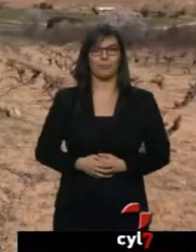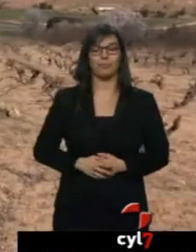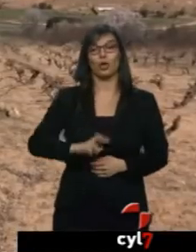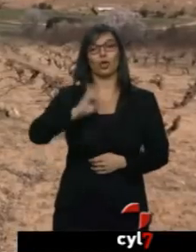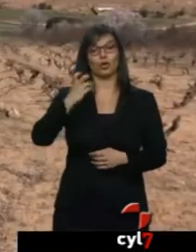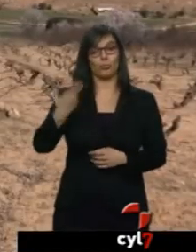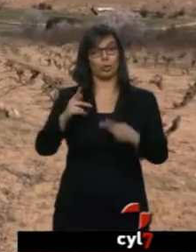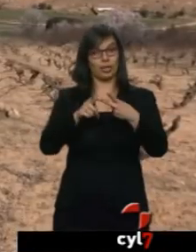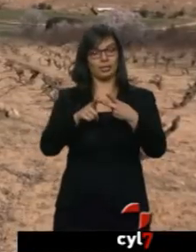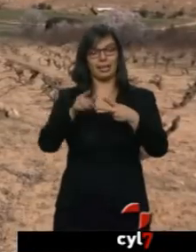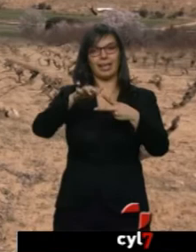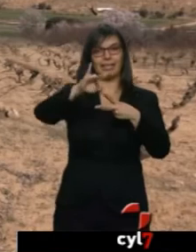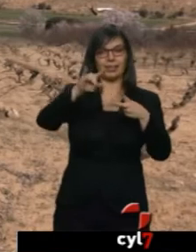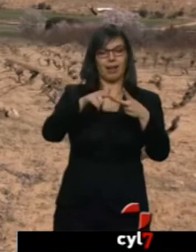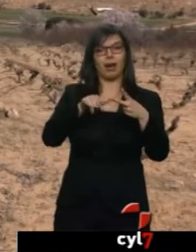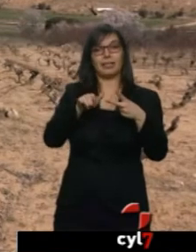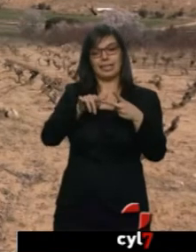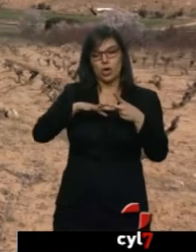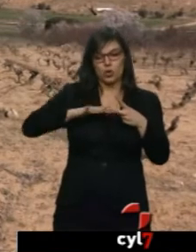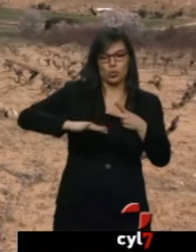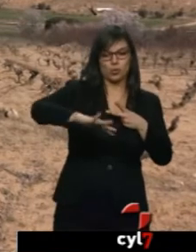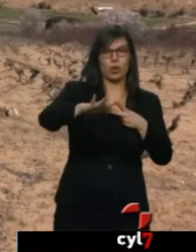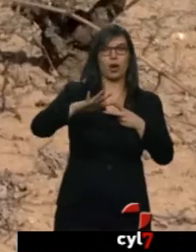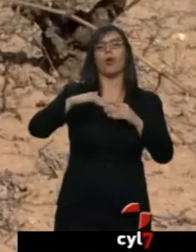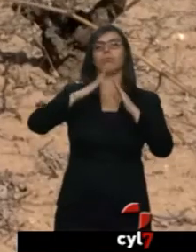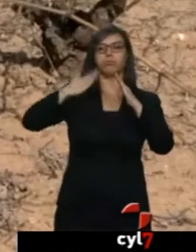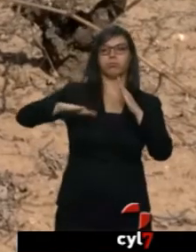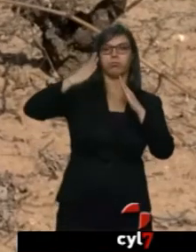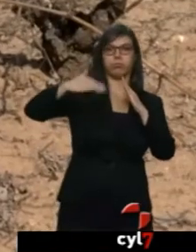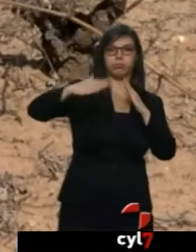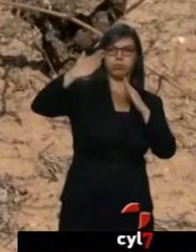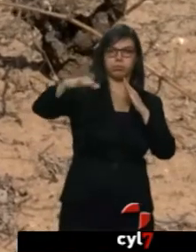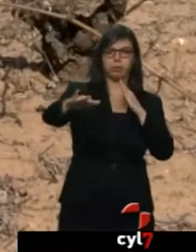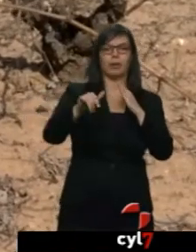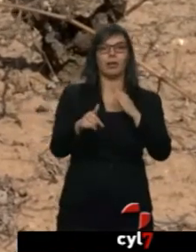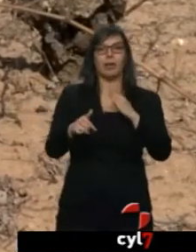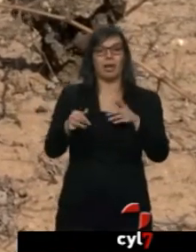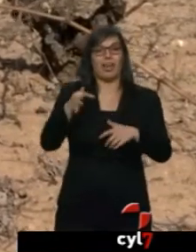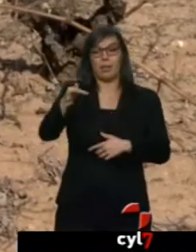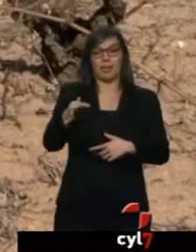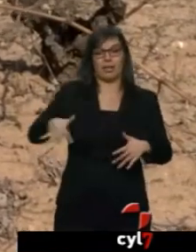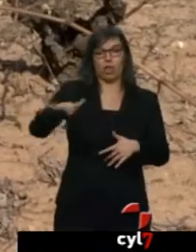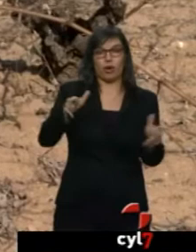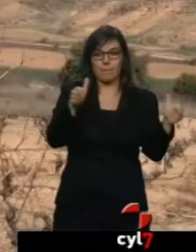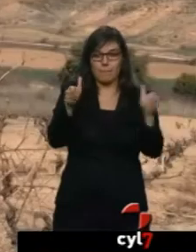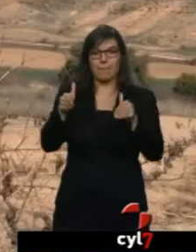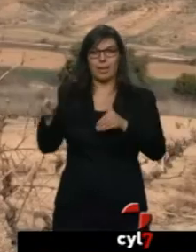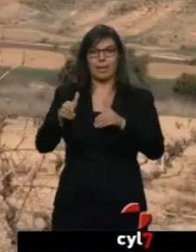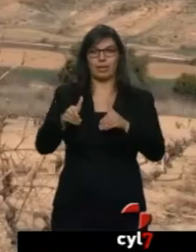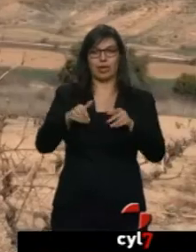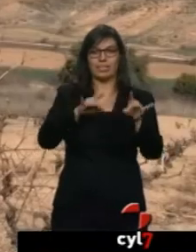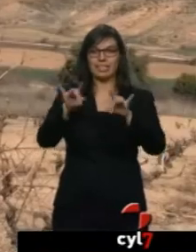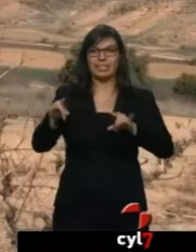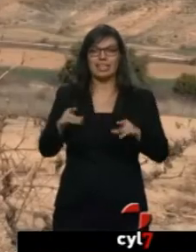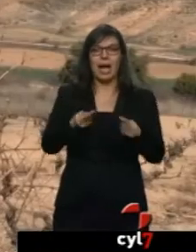el suelo, como veis es una orografía de valle bastante resonada y nos permite tener en muy poco espacio de terreno diferentes tipos de suelos, suelos arenosos, suelos